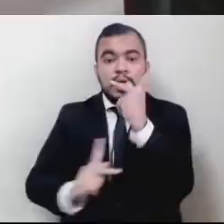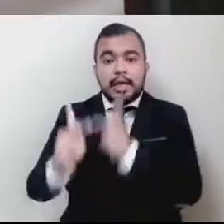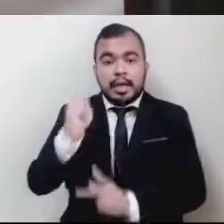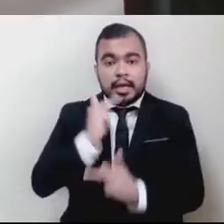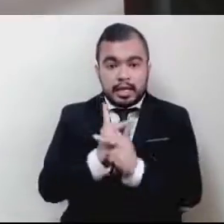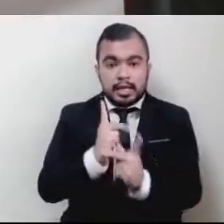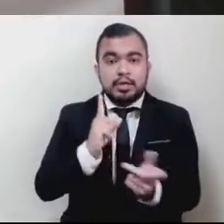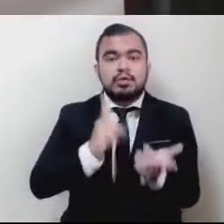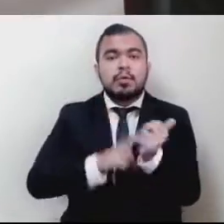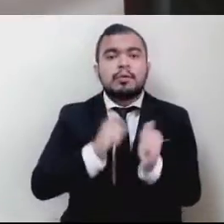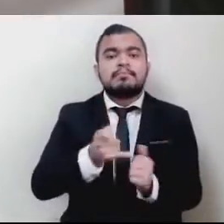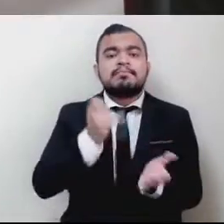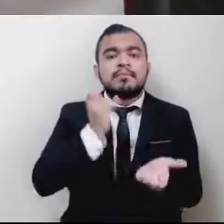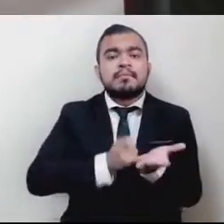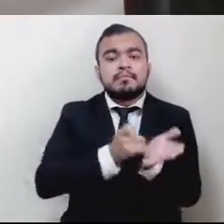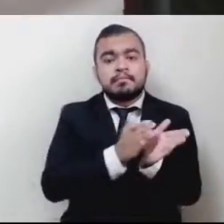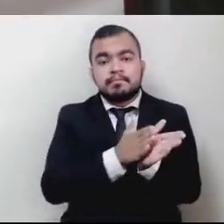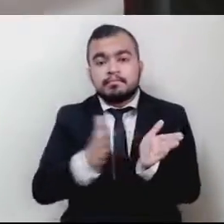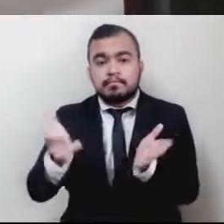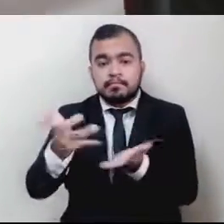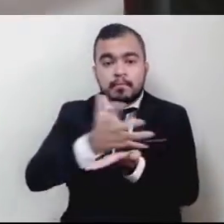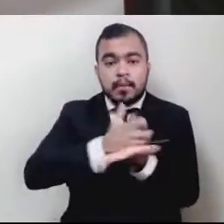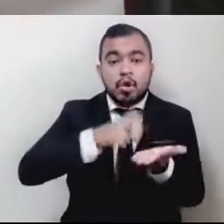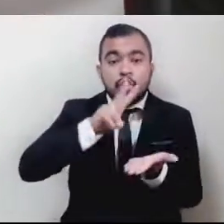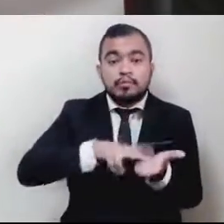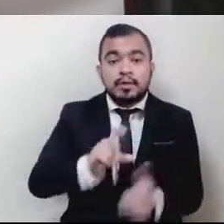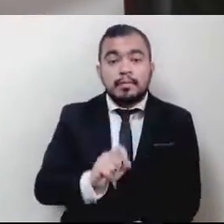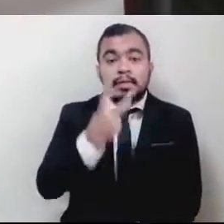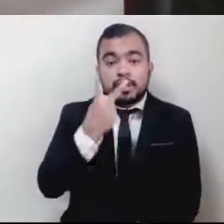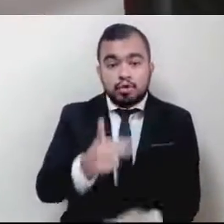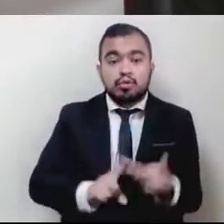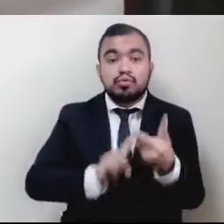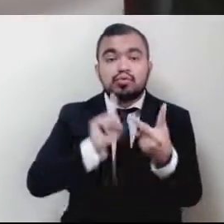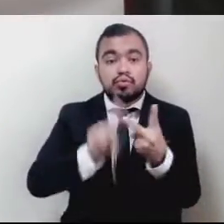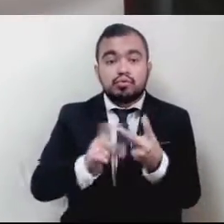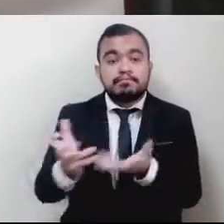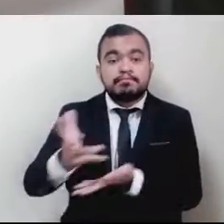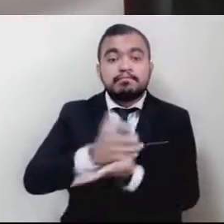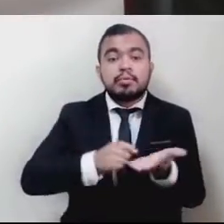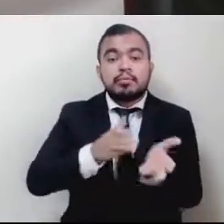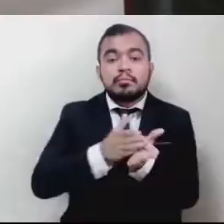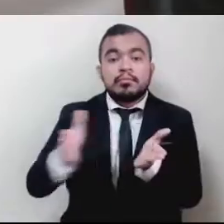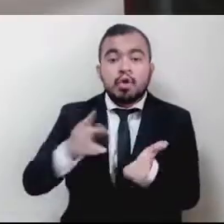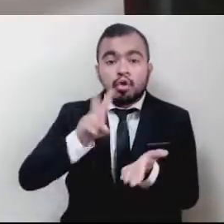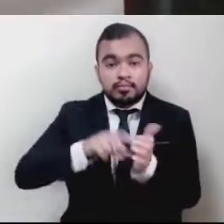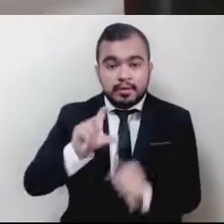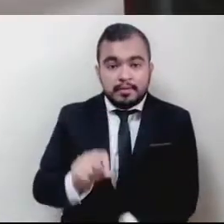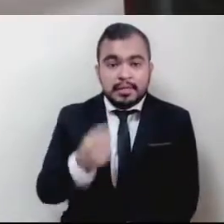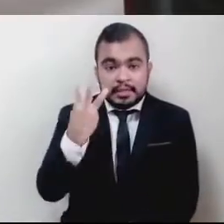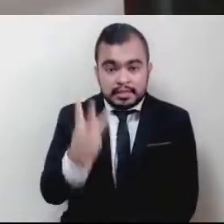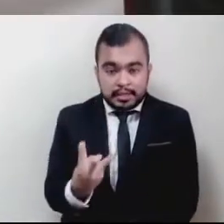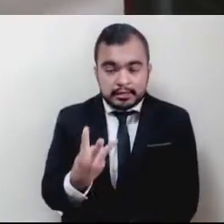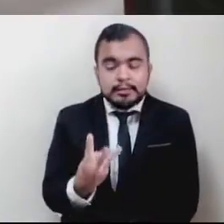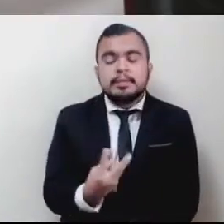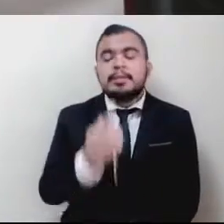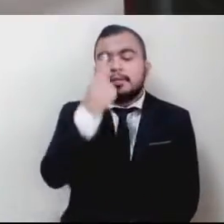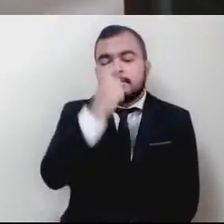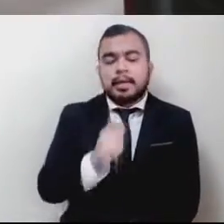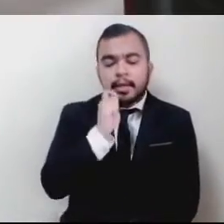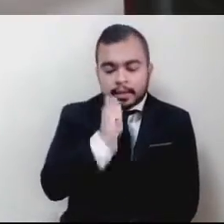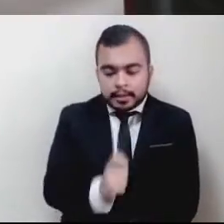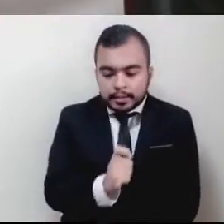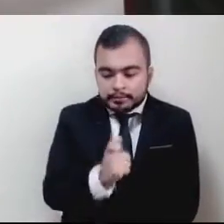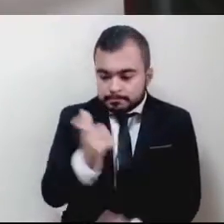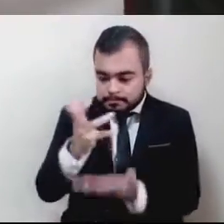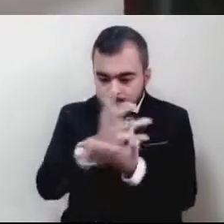ejercicios fiscales de 2022 y 2023, con cargo a recursos del Fondo Estatal de Fortalecimiento